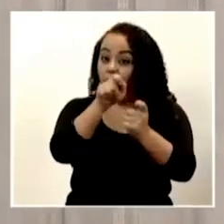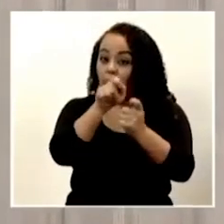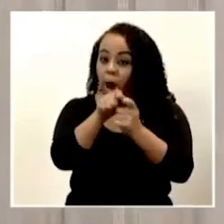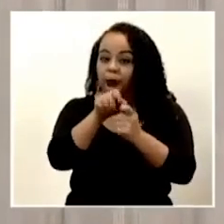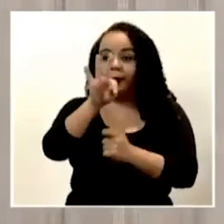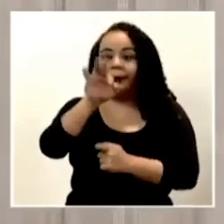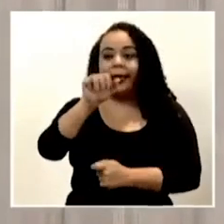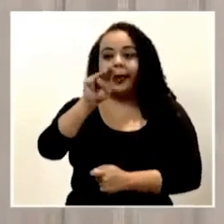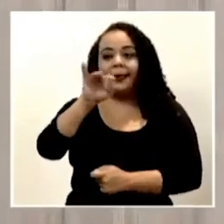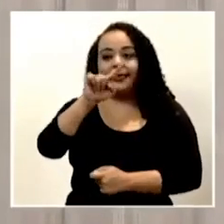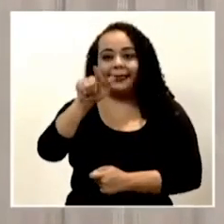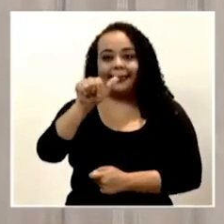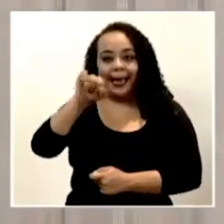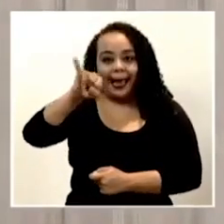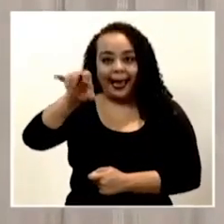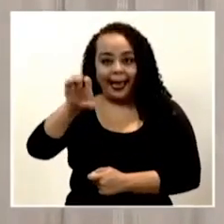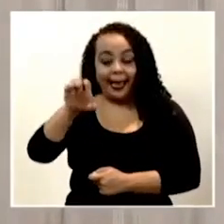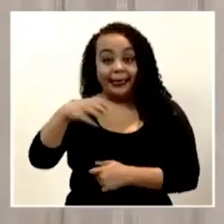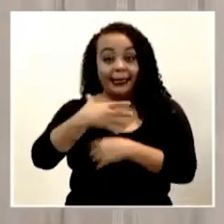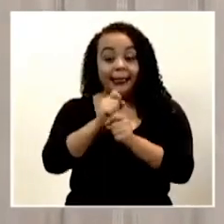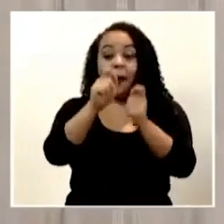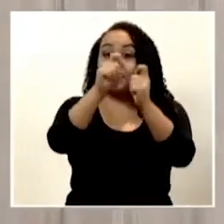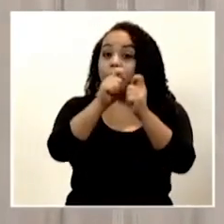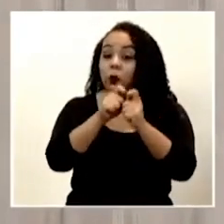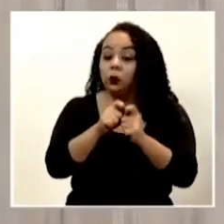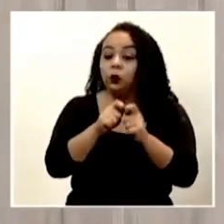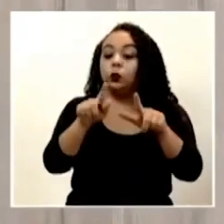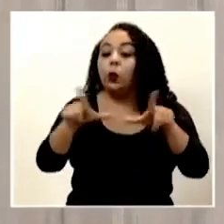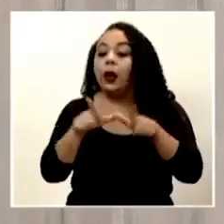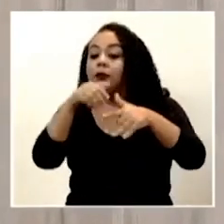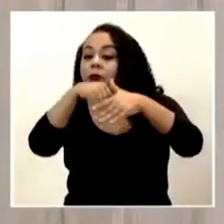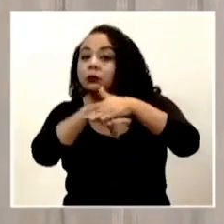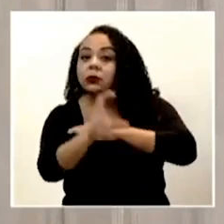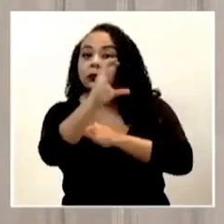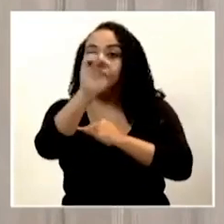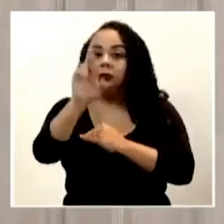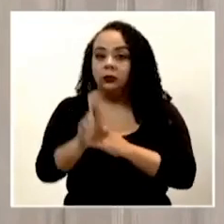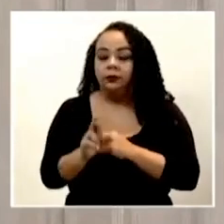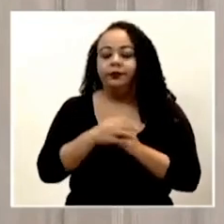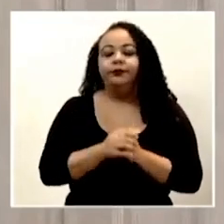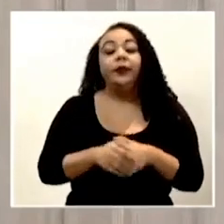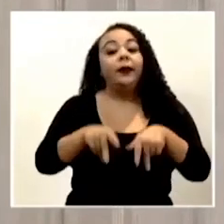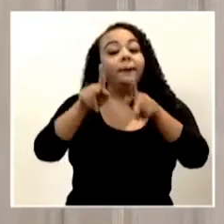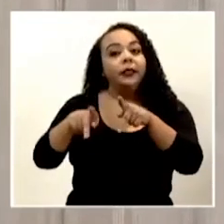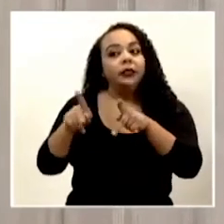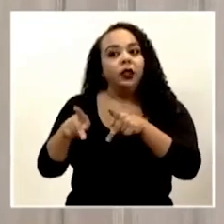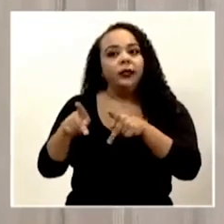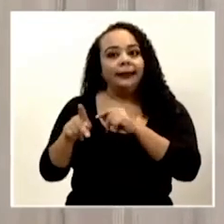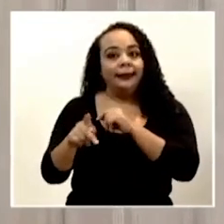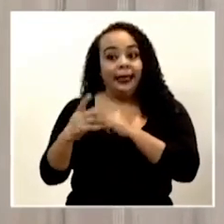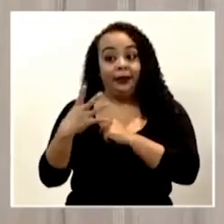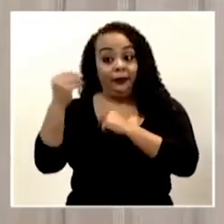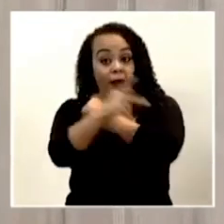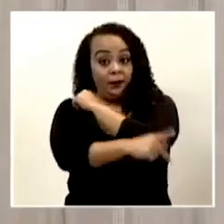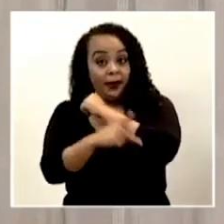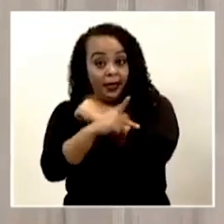tamizaje que se está dando en los puntos de ingreso al país de personas que vienen del exterior.